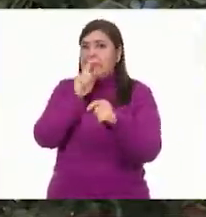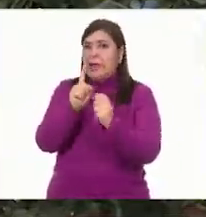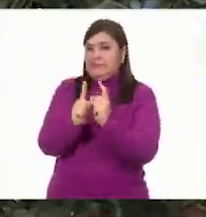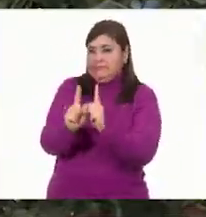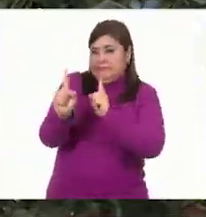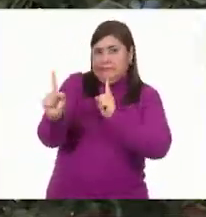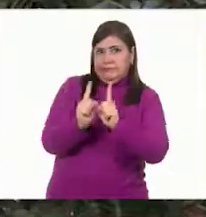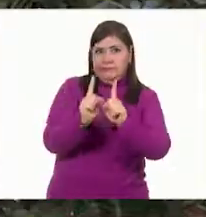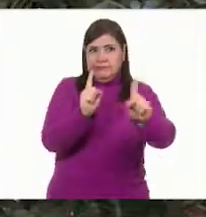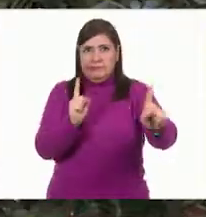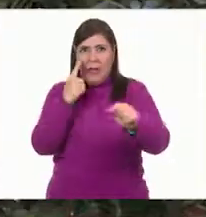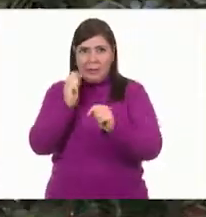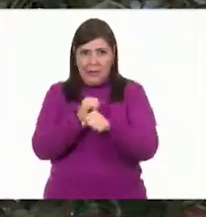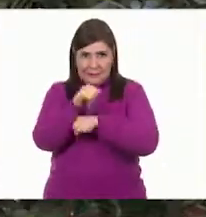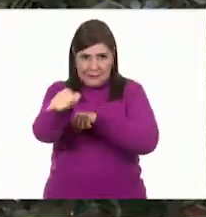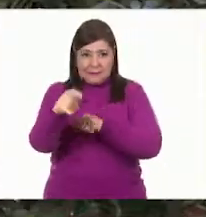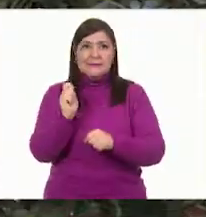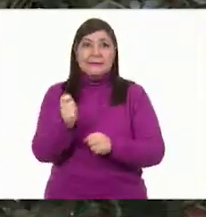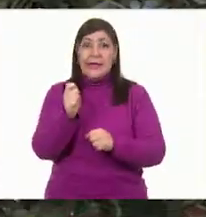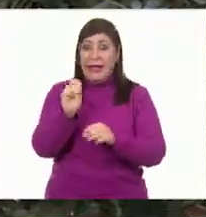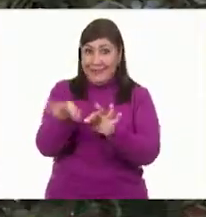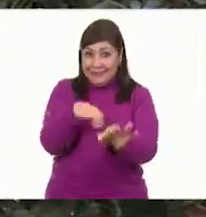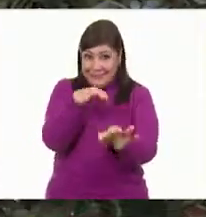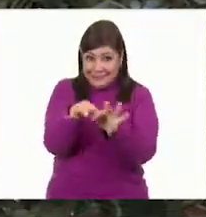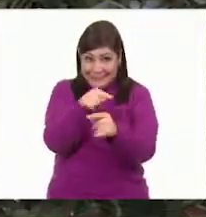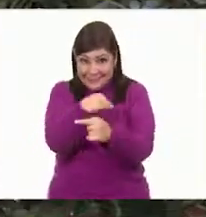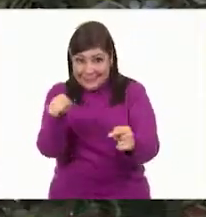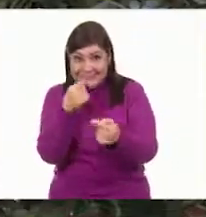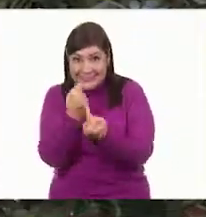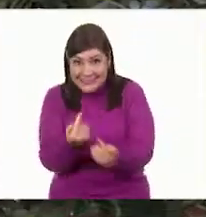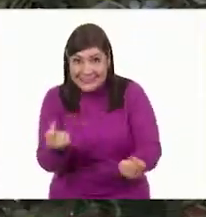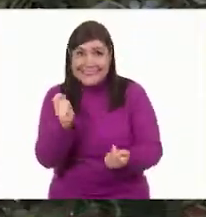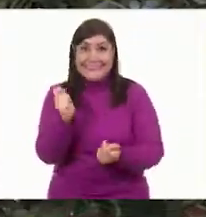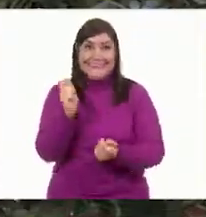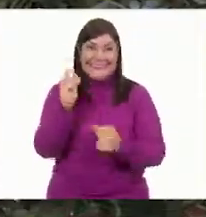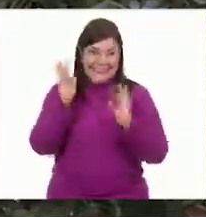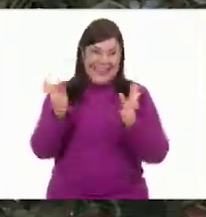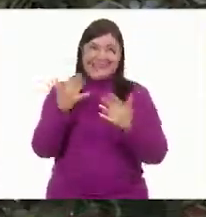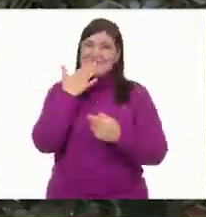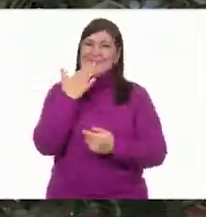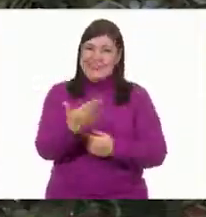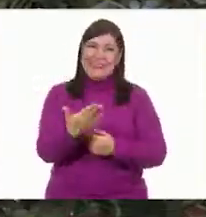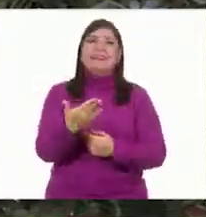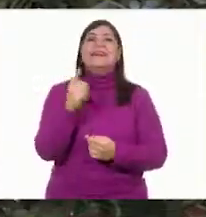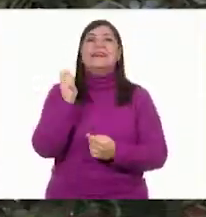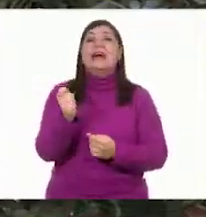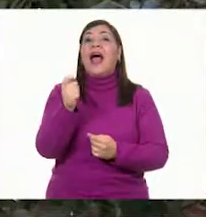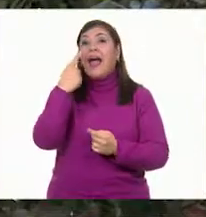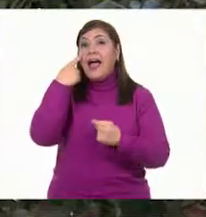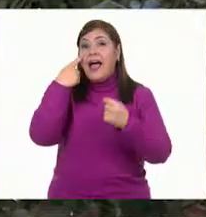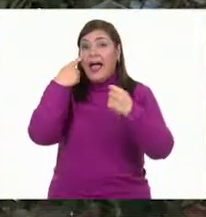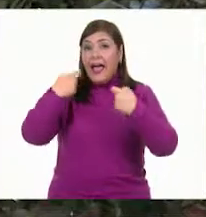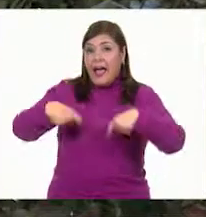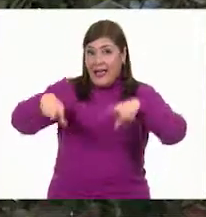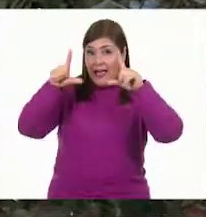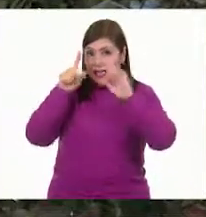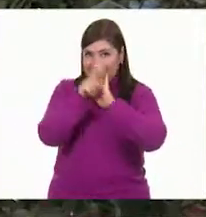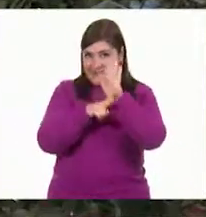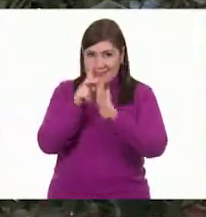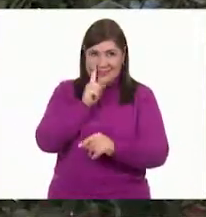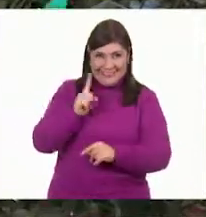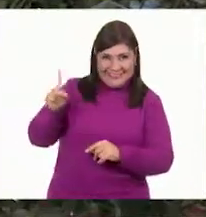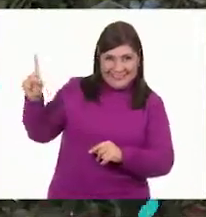¿Listas? ¿Listos? ¡Muy bien! ¡Vamos a ver el siguiente video!